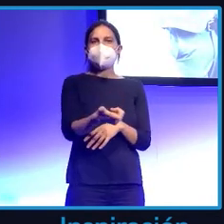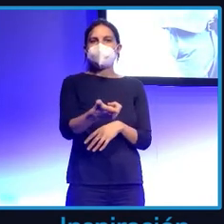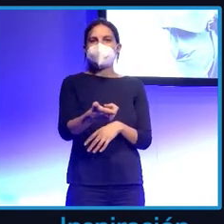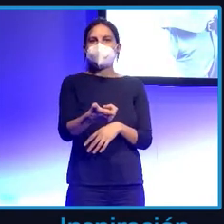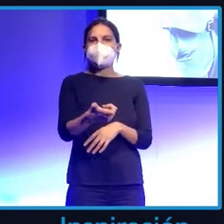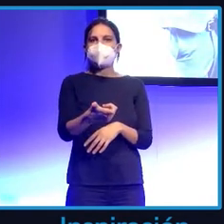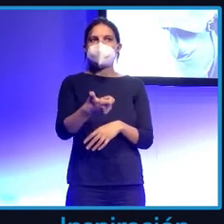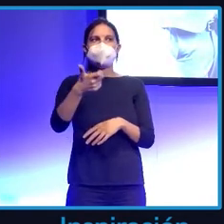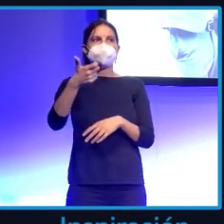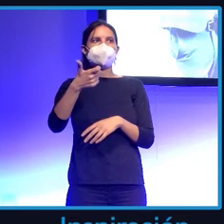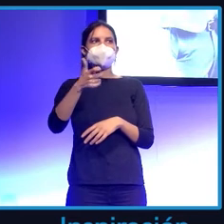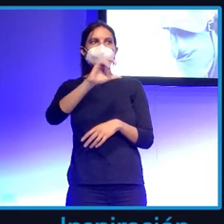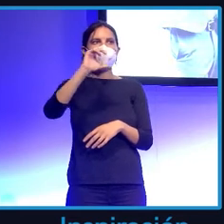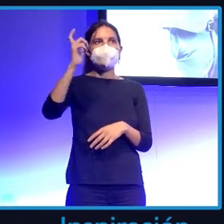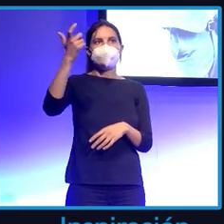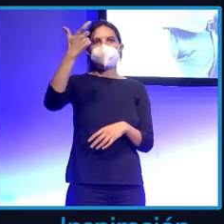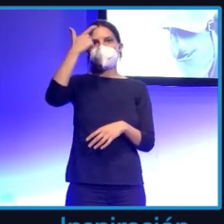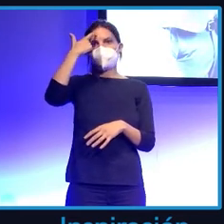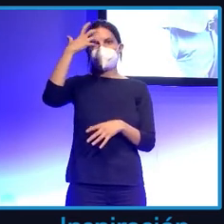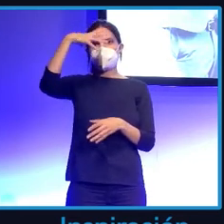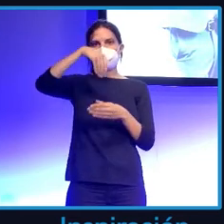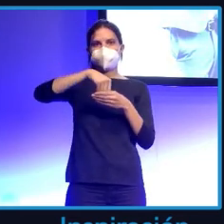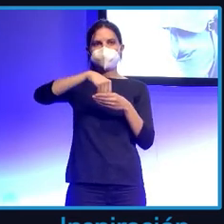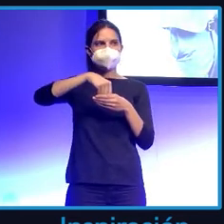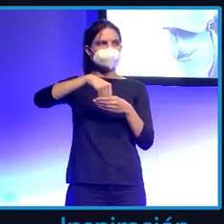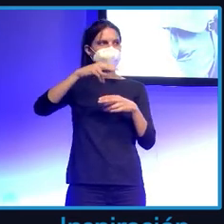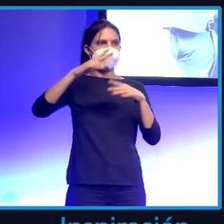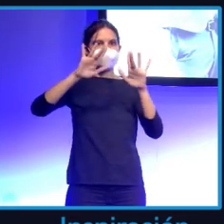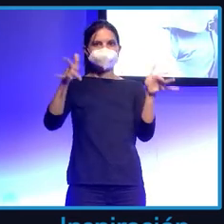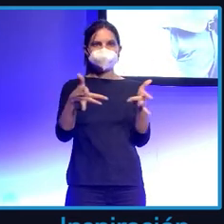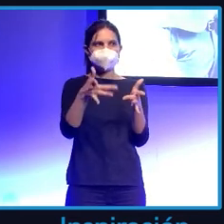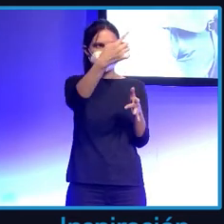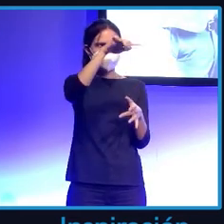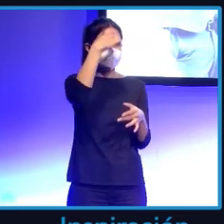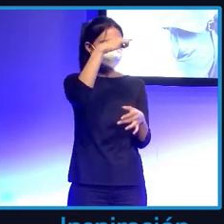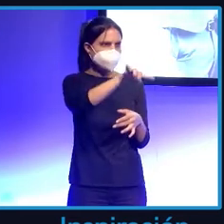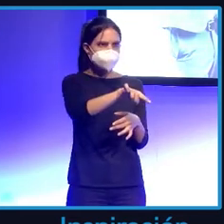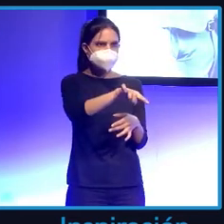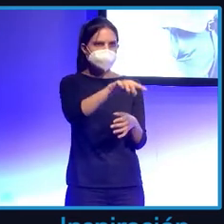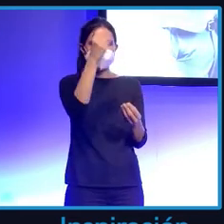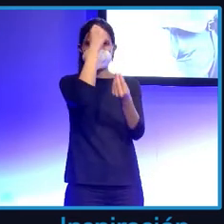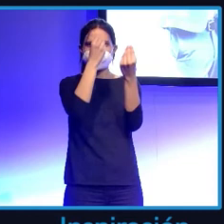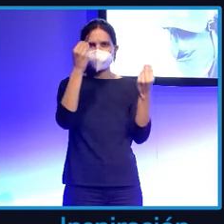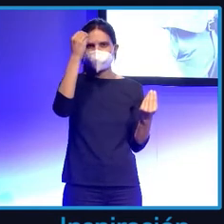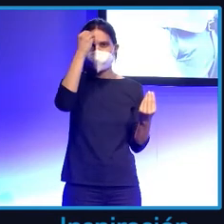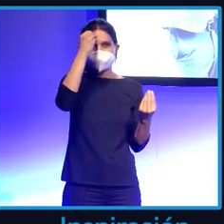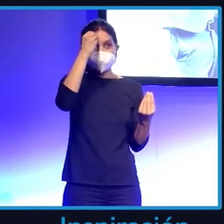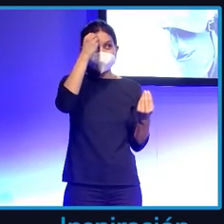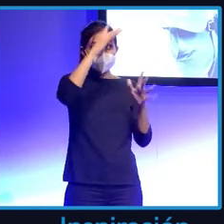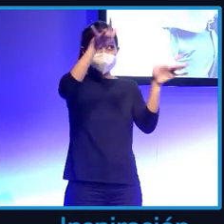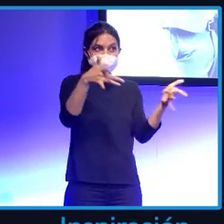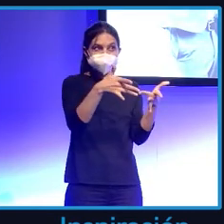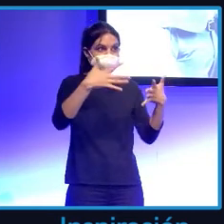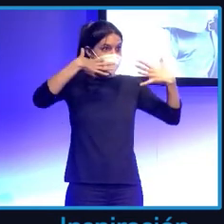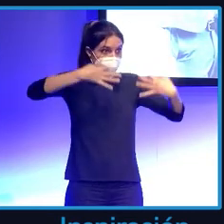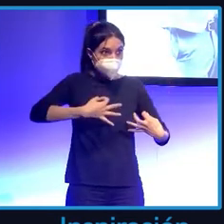la exposición que tenéis en Internet. ¿Sois conscientes de ello? Que levante la mano. Quien piense que es seguro en Internet, que